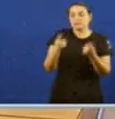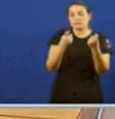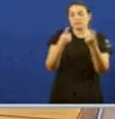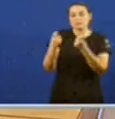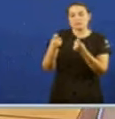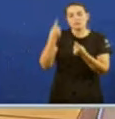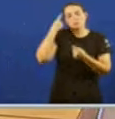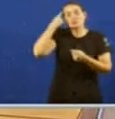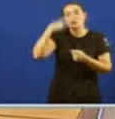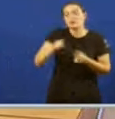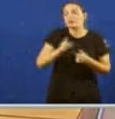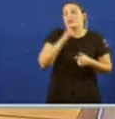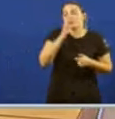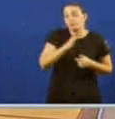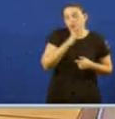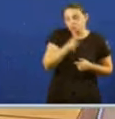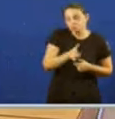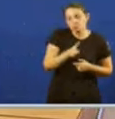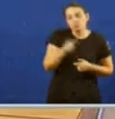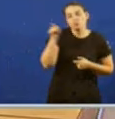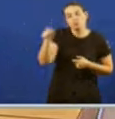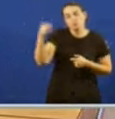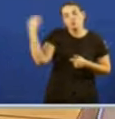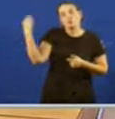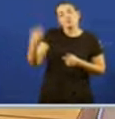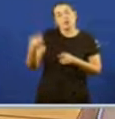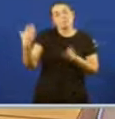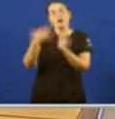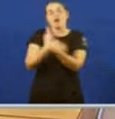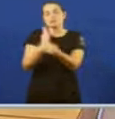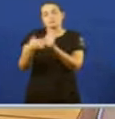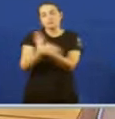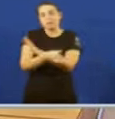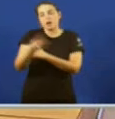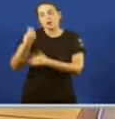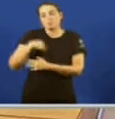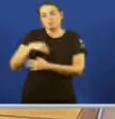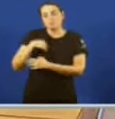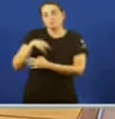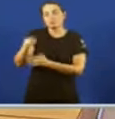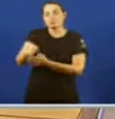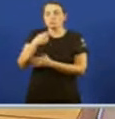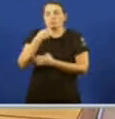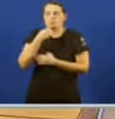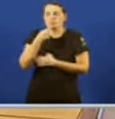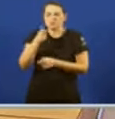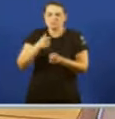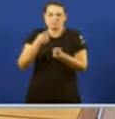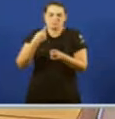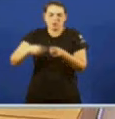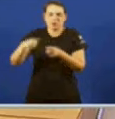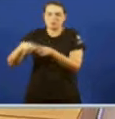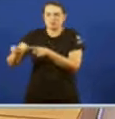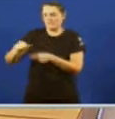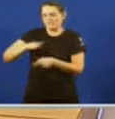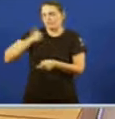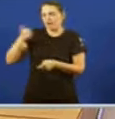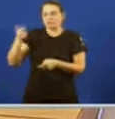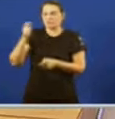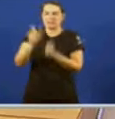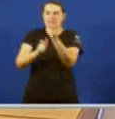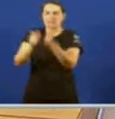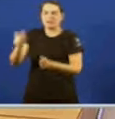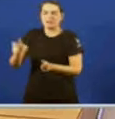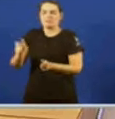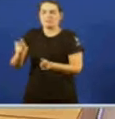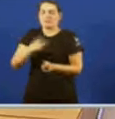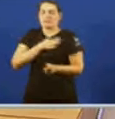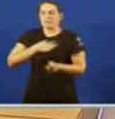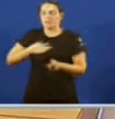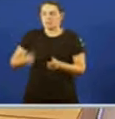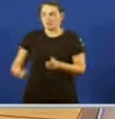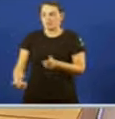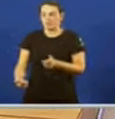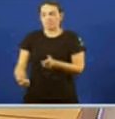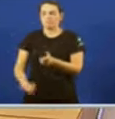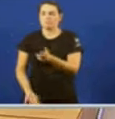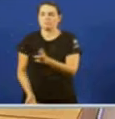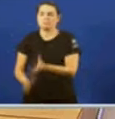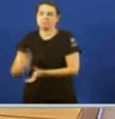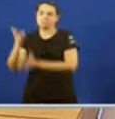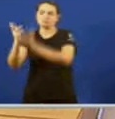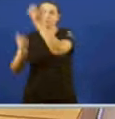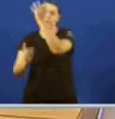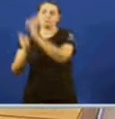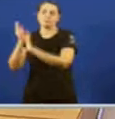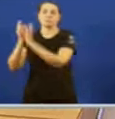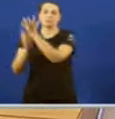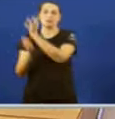Utiliza de forma responsable Falsaria Un concepto penal e social Do que non hai evidencias De ningún tipo Pero non xe importa Porque o importante É reconstruir a súa